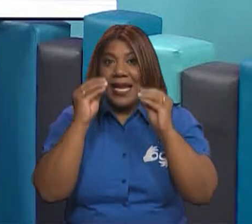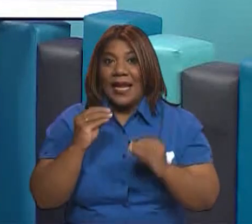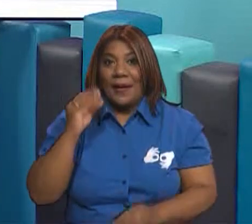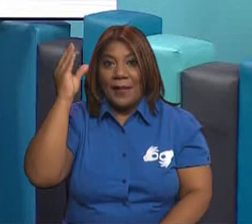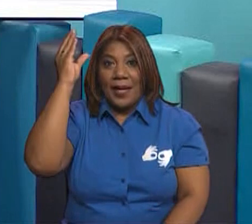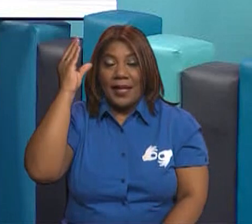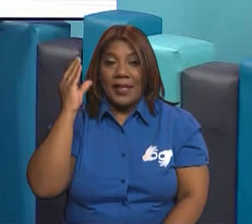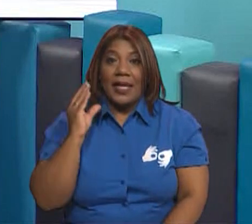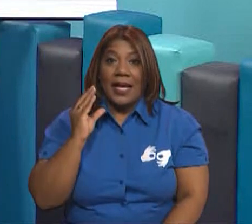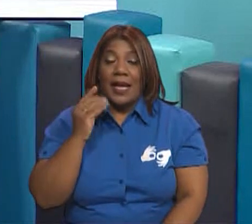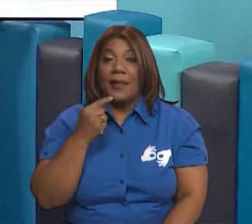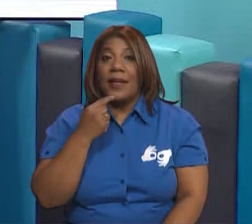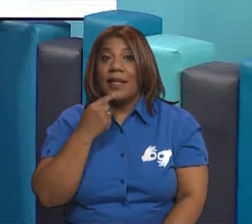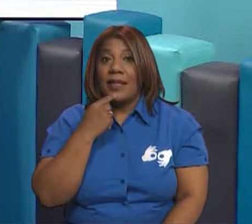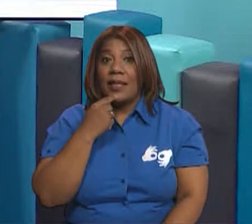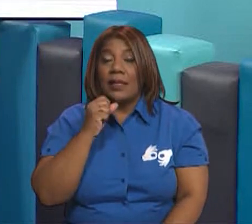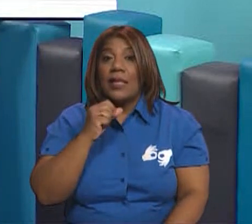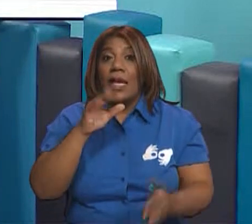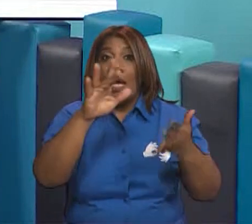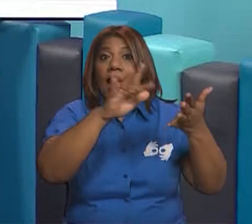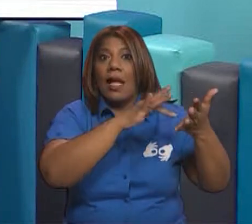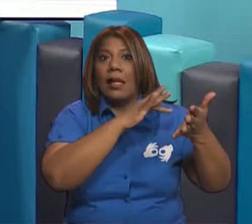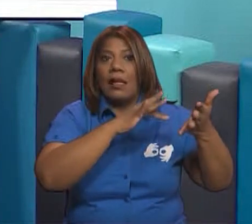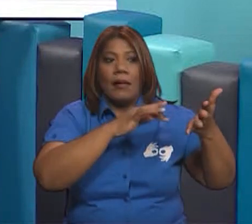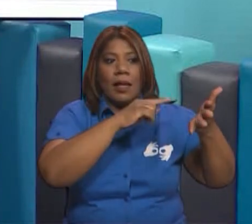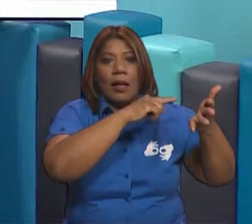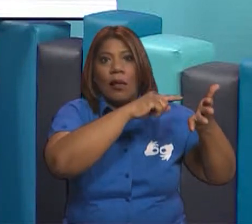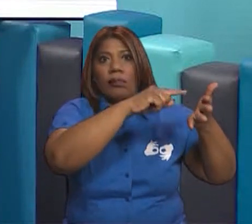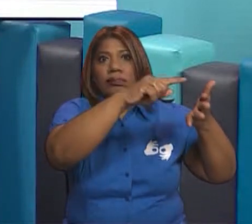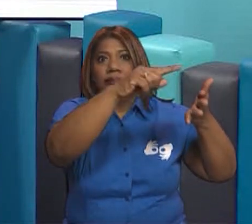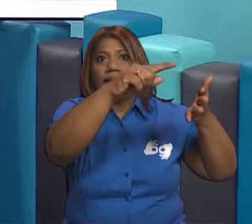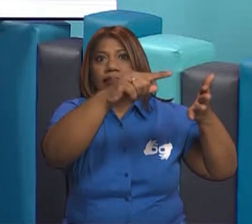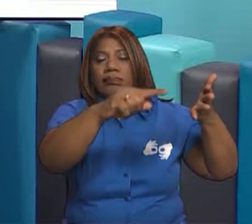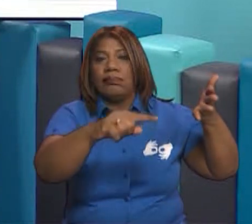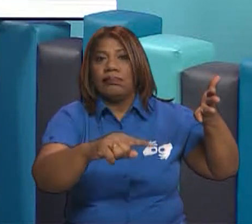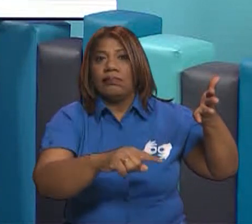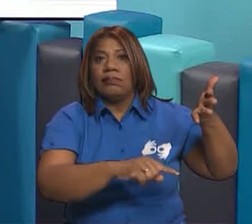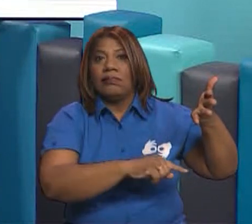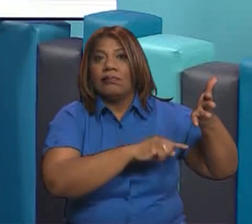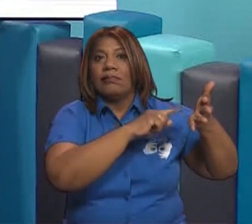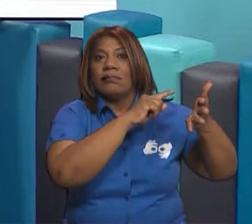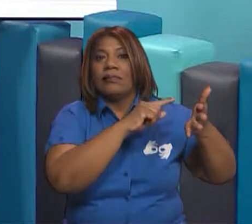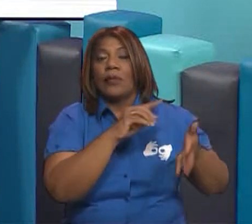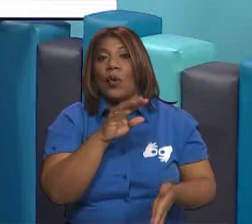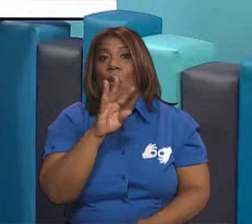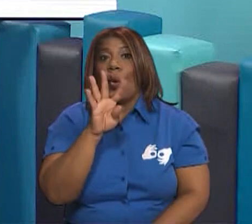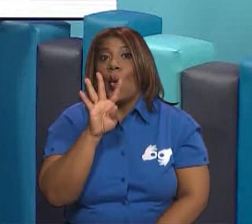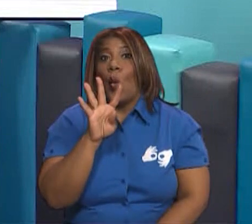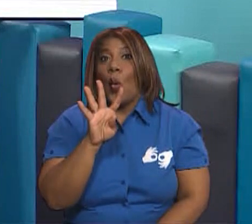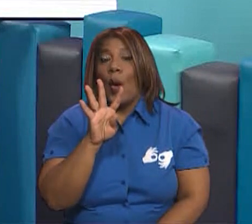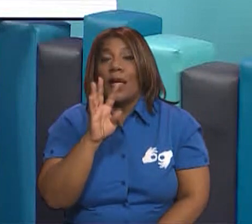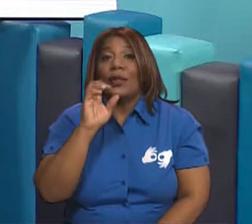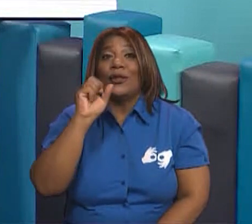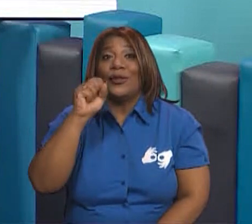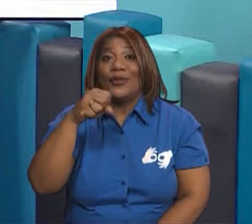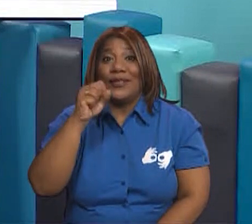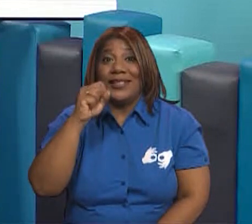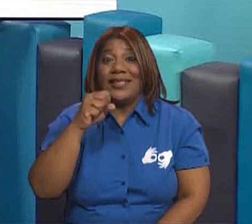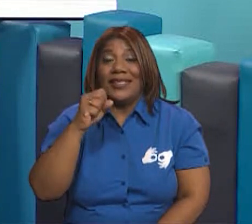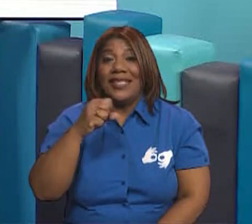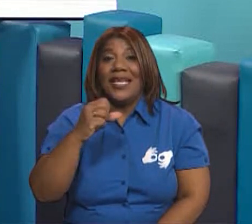pantalla acá es un gran rectángulo. Y eso lo incluyo, lo incluyo dentro de los